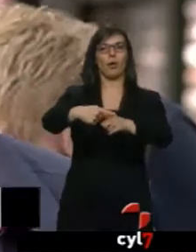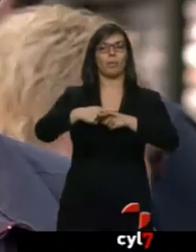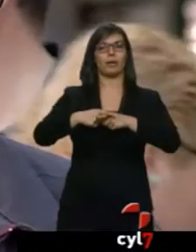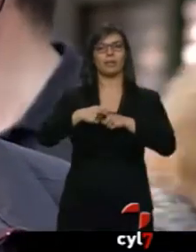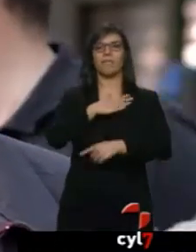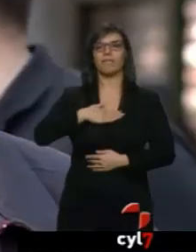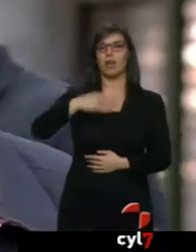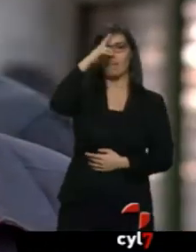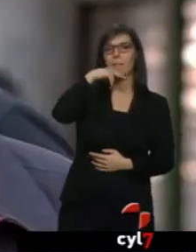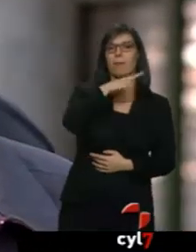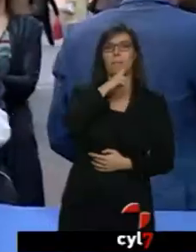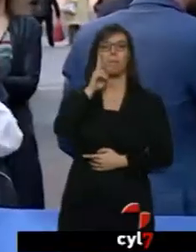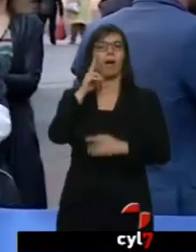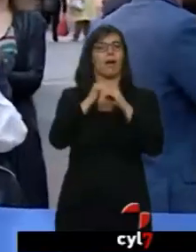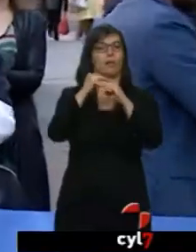para estar con sus hijos.